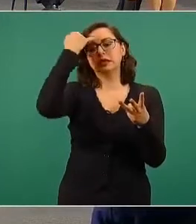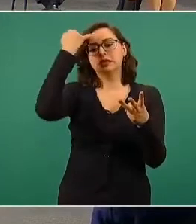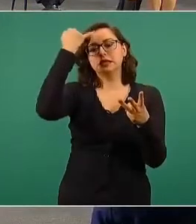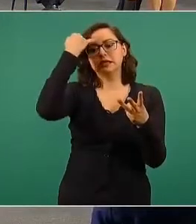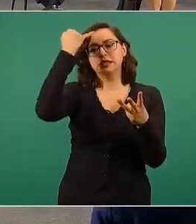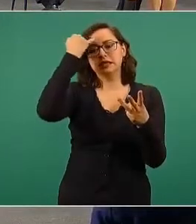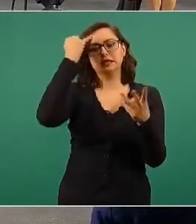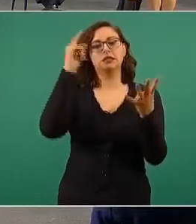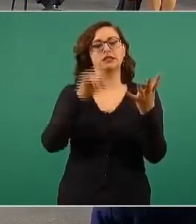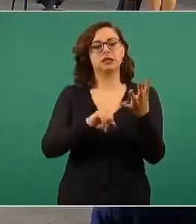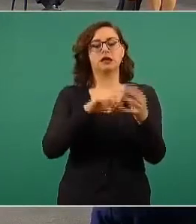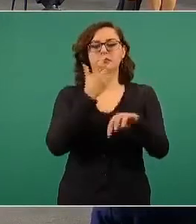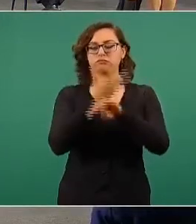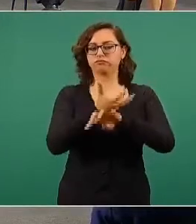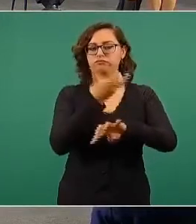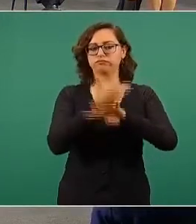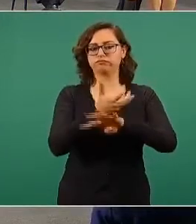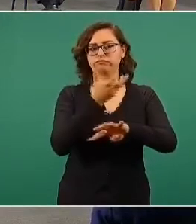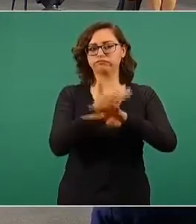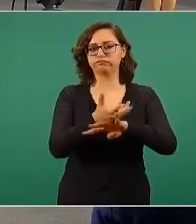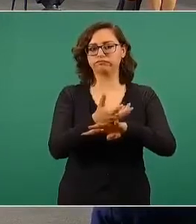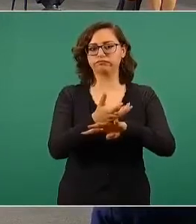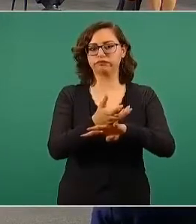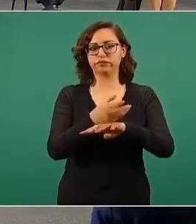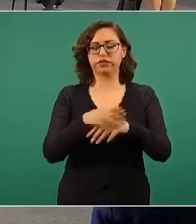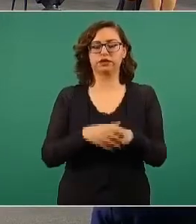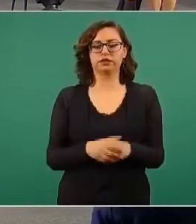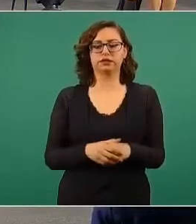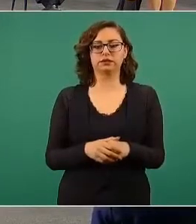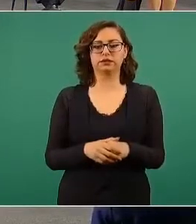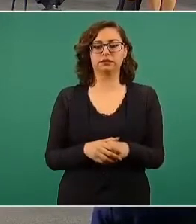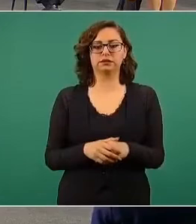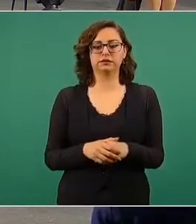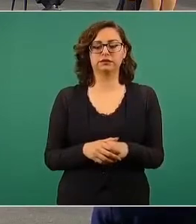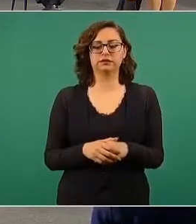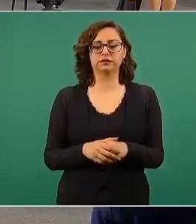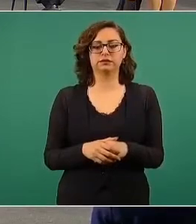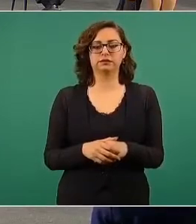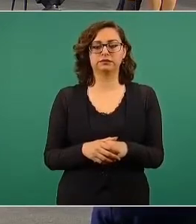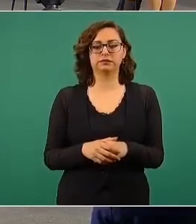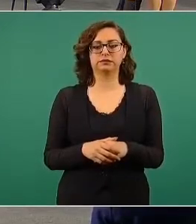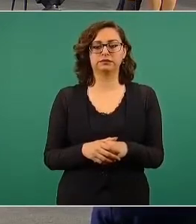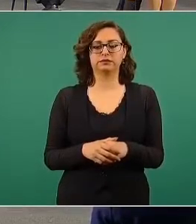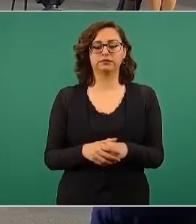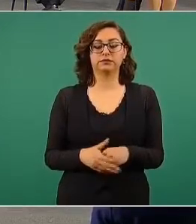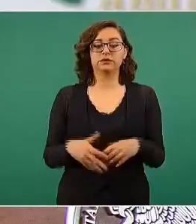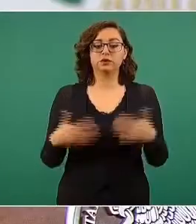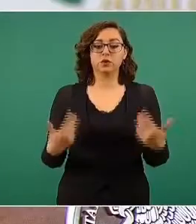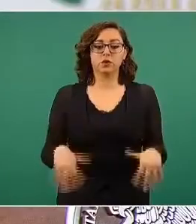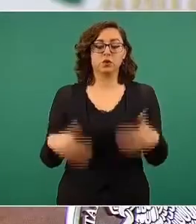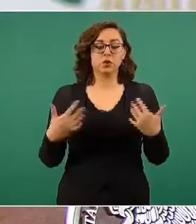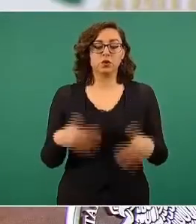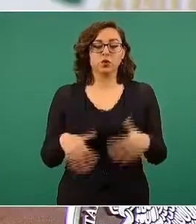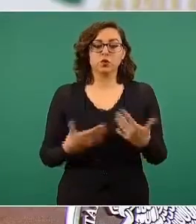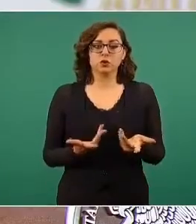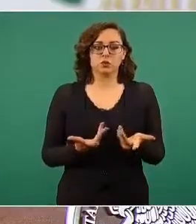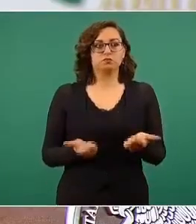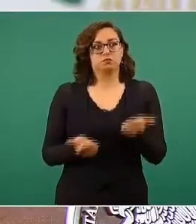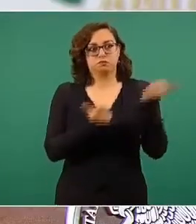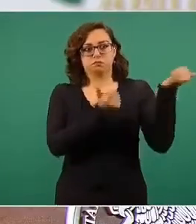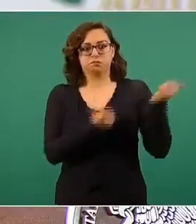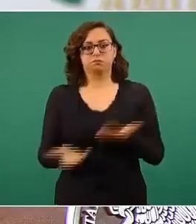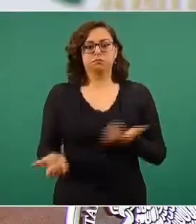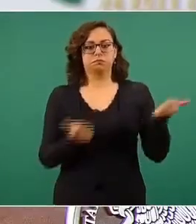de Estados Unidos. Entonces, esto nos ha permitido tener abasto